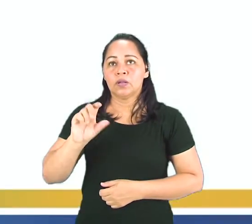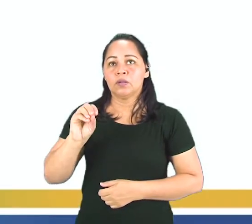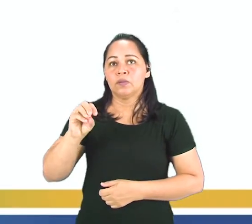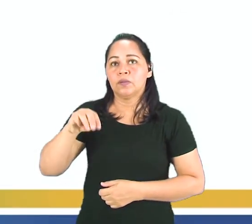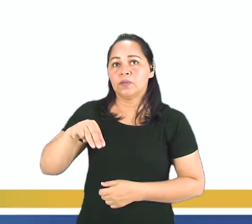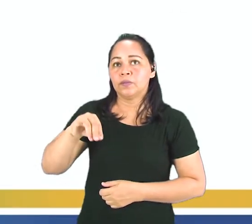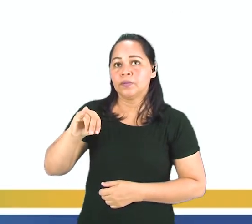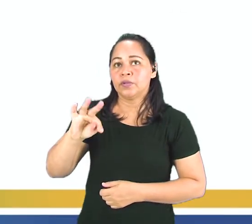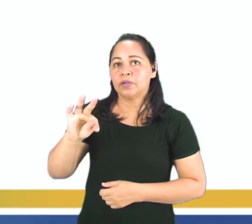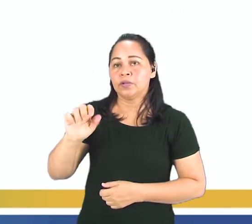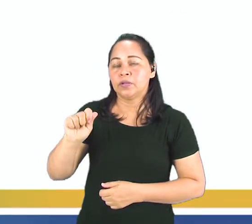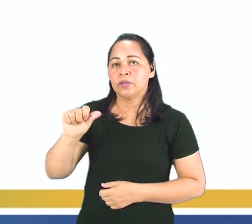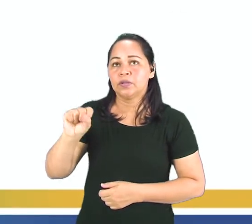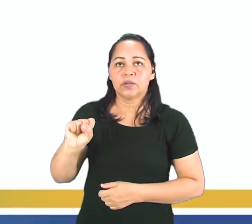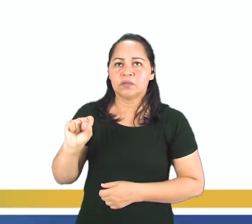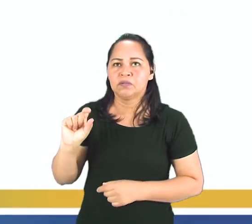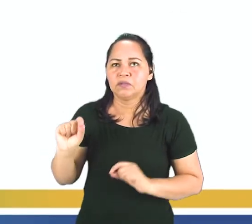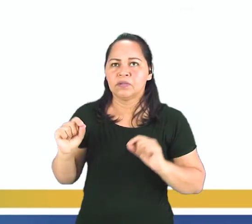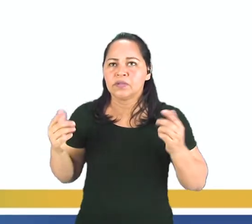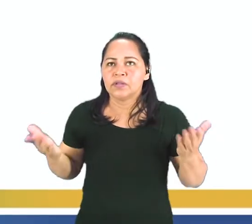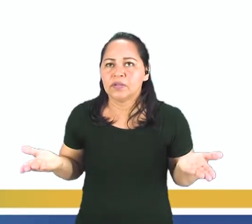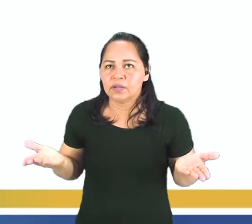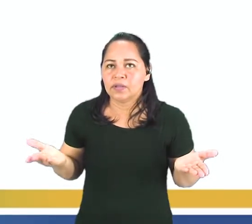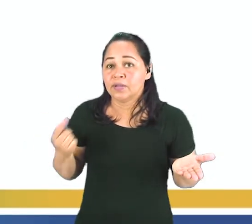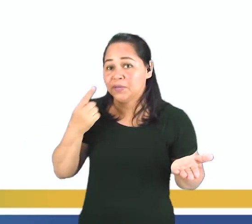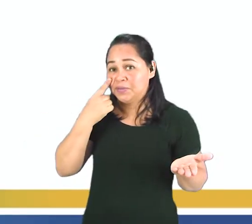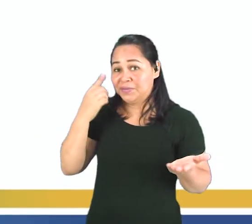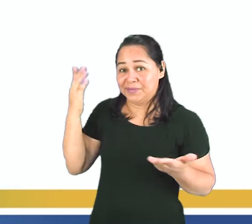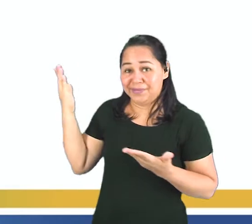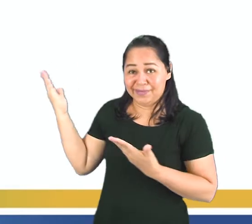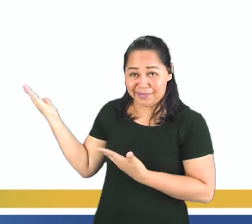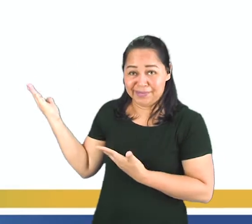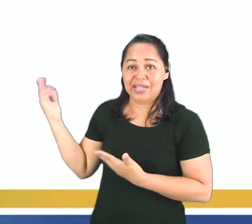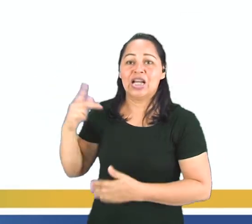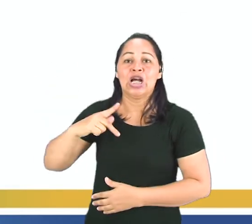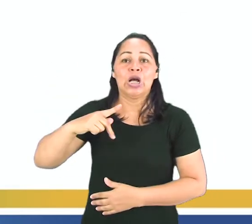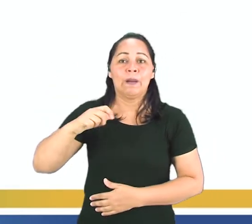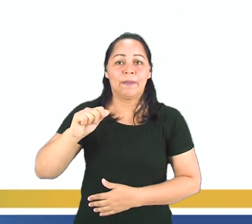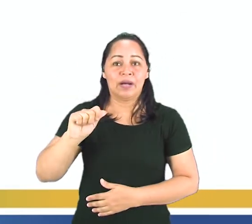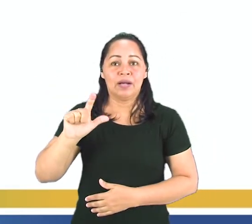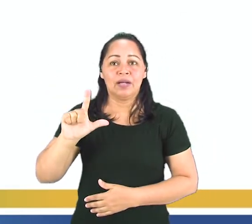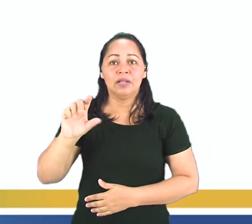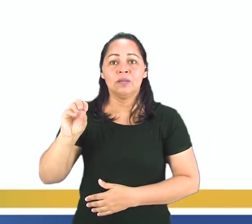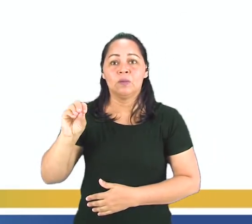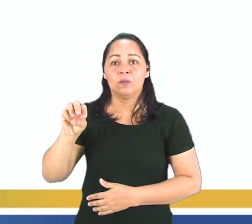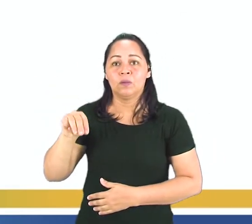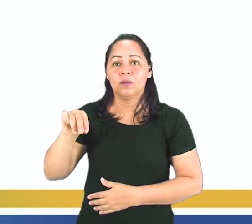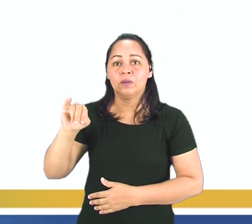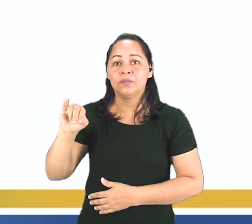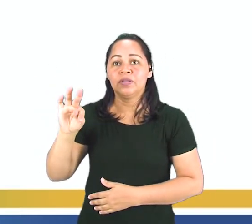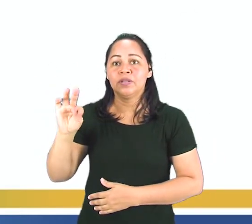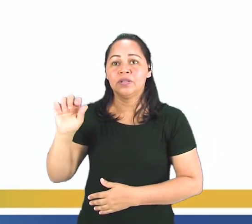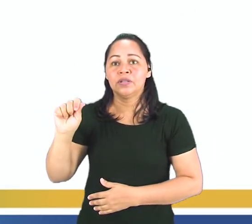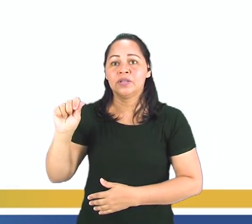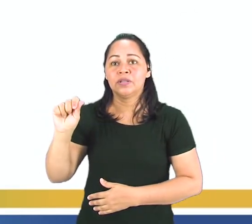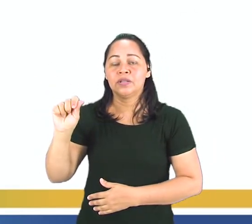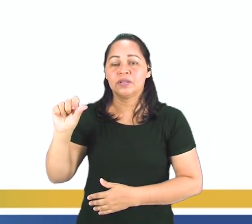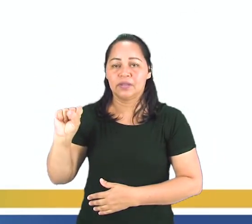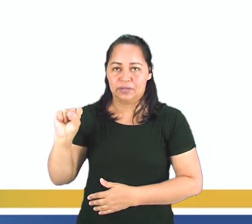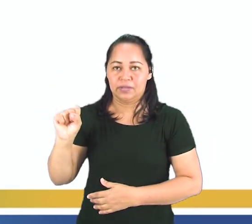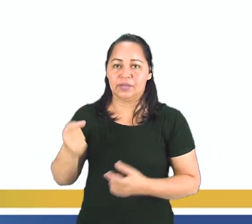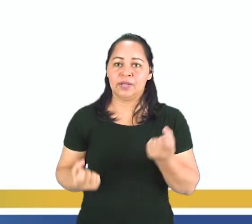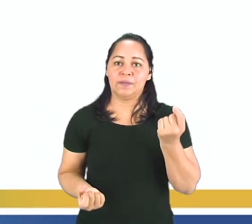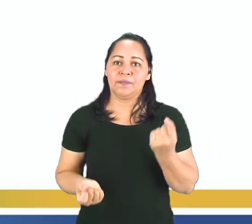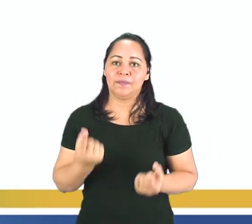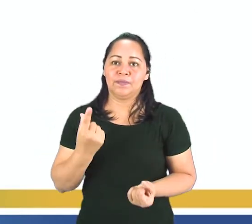¿Qué es palomitas? ¿Qué son palomitas? Pessoal, olhe ahí la imagen. Palomitas son las nuestras pipocas aquí en Brasil, aquella